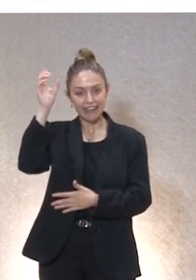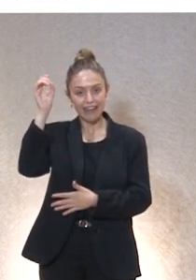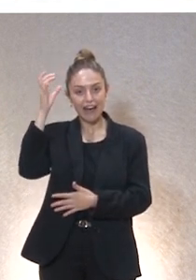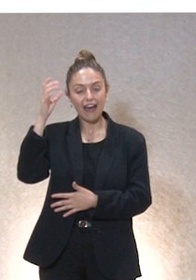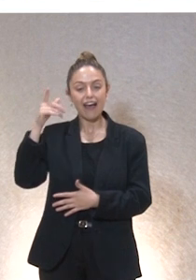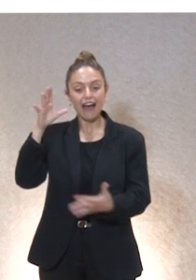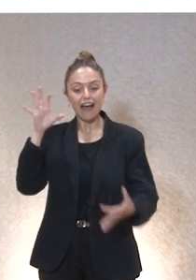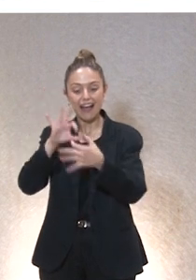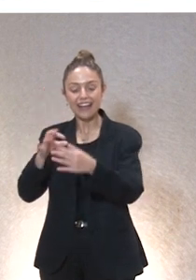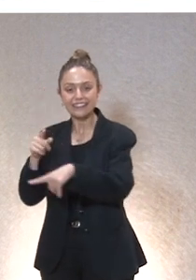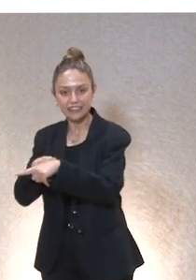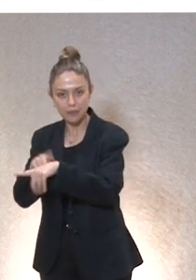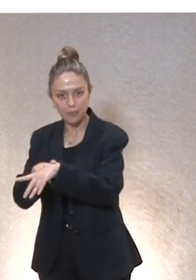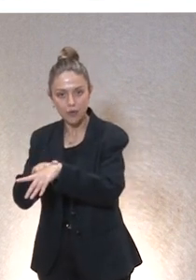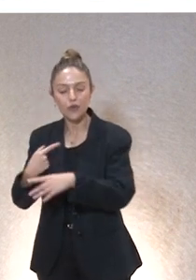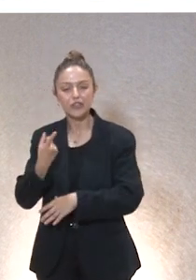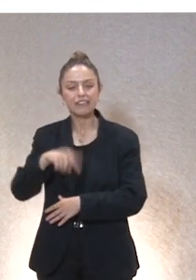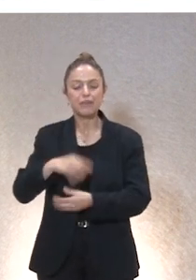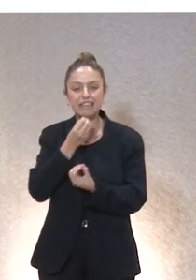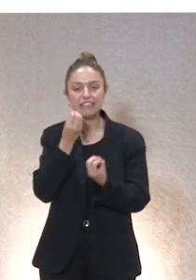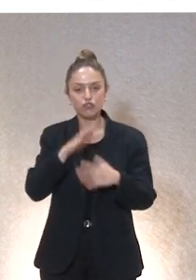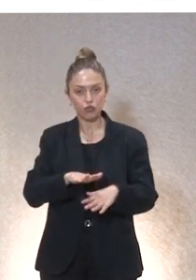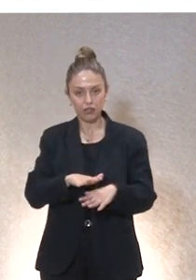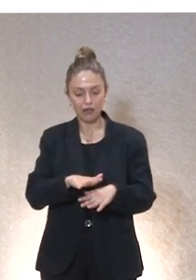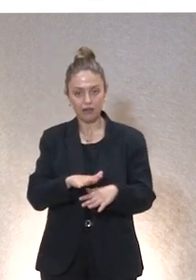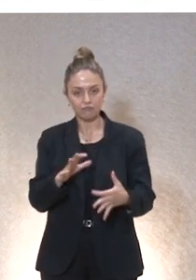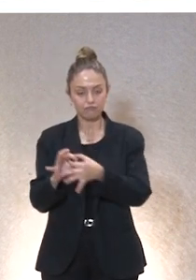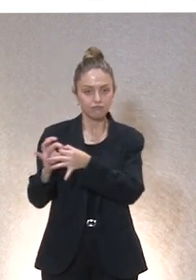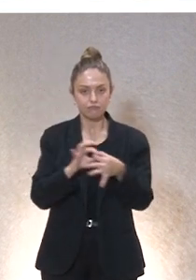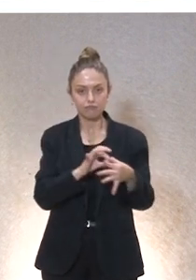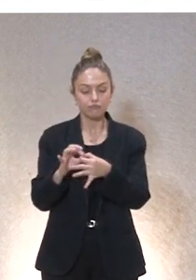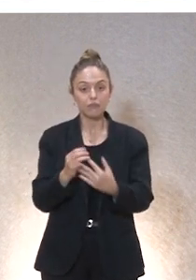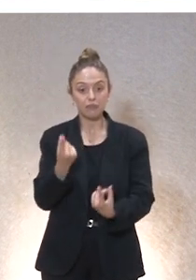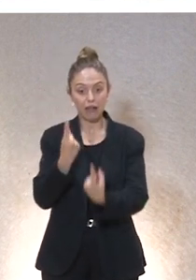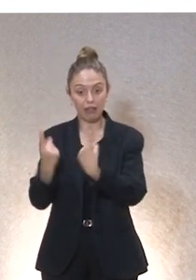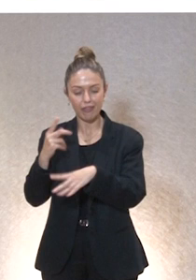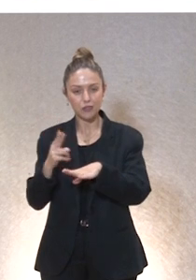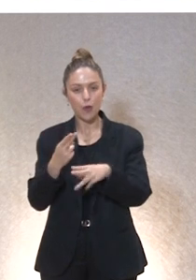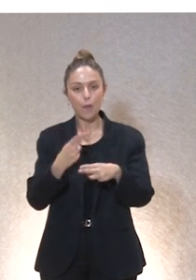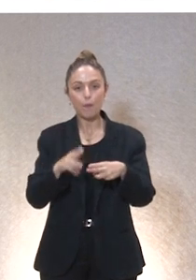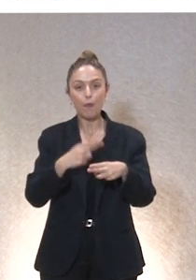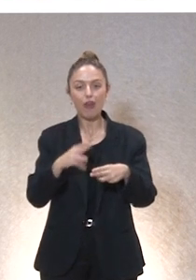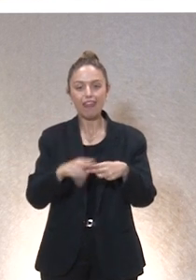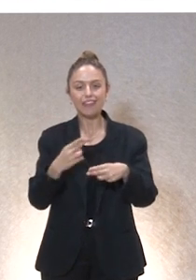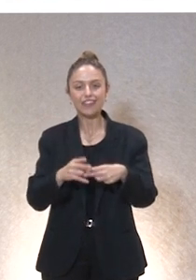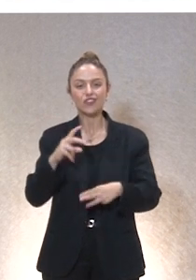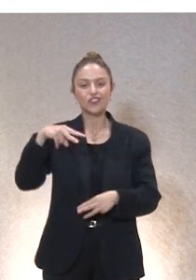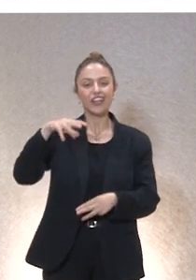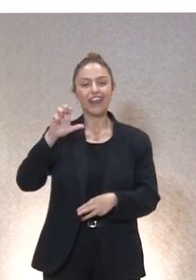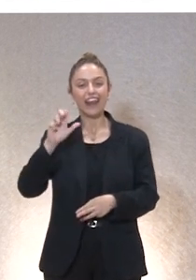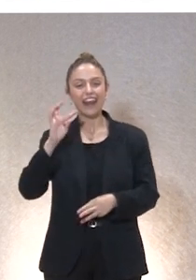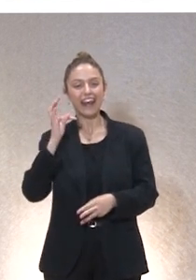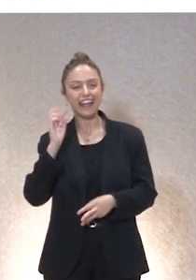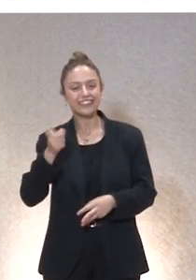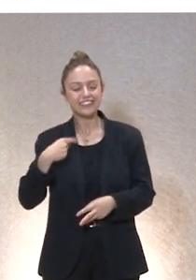el concepto de tiempo y por lo tanto el concepto de historia que se maneja. A veces, cuando los políticos con los fondos Next Generation, cuando a nivel